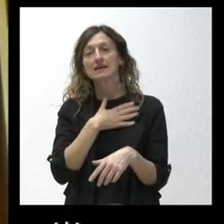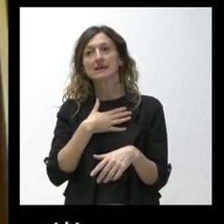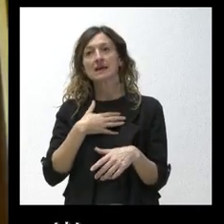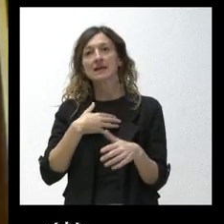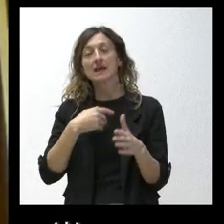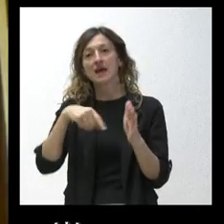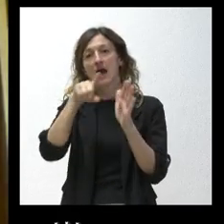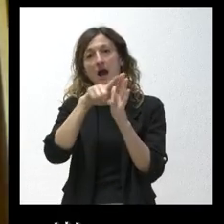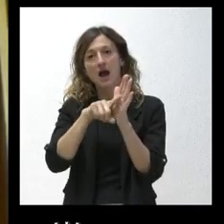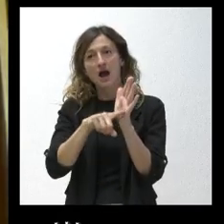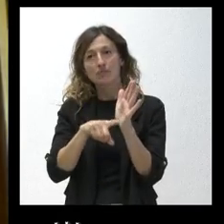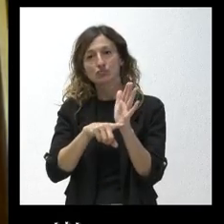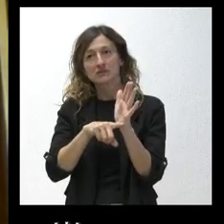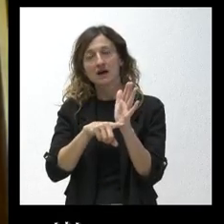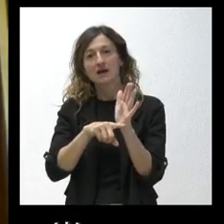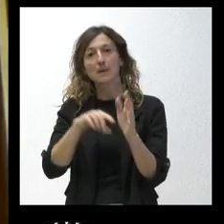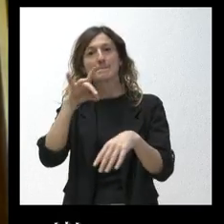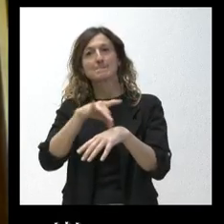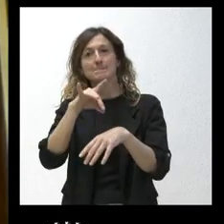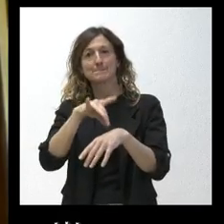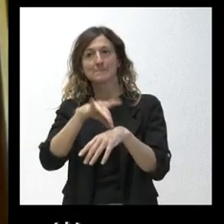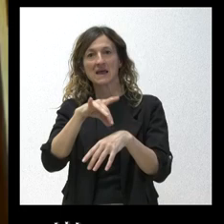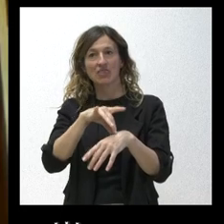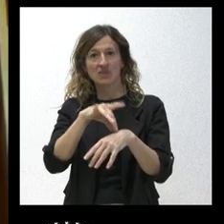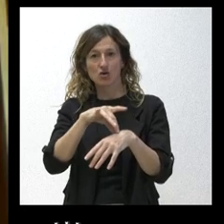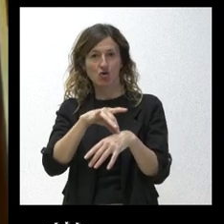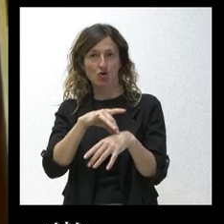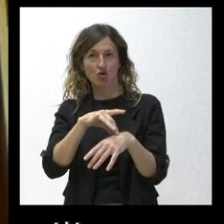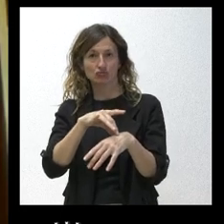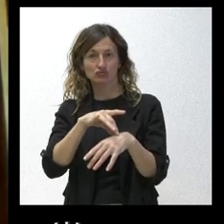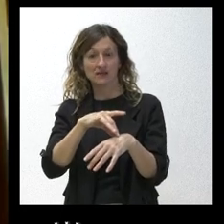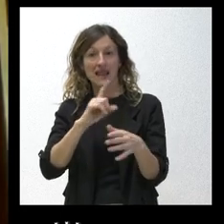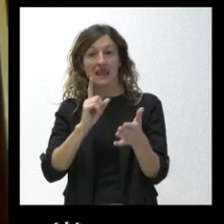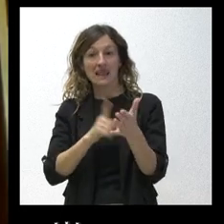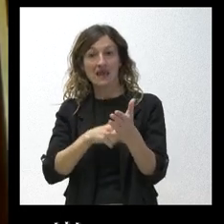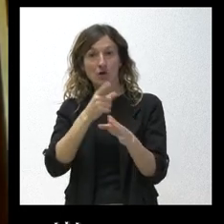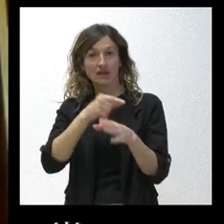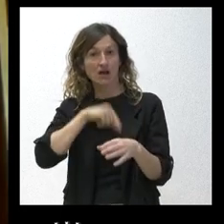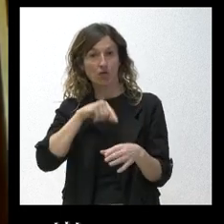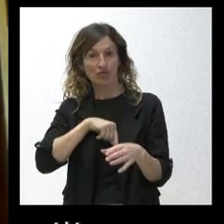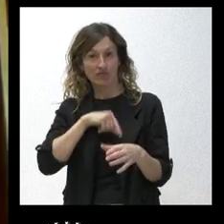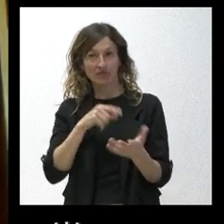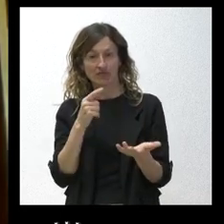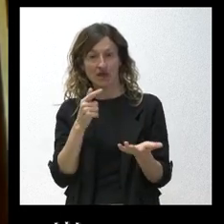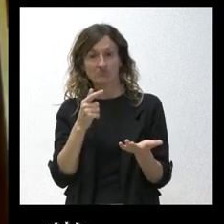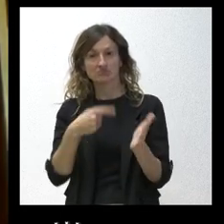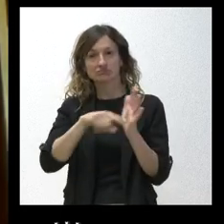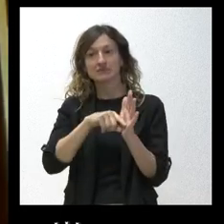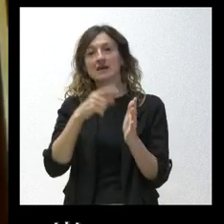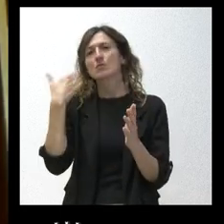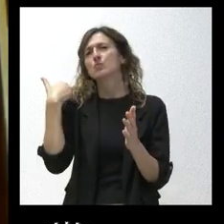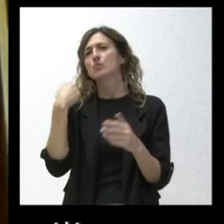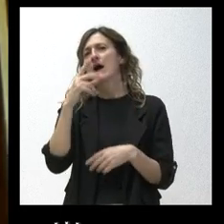registro de objetores de conciencia, de médicos objetores de conciencia al que obliga a la ley y que no se actualiza desde que se hiciera en el año